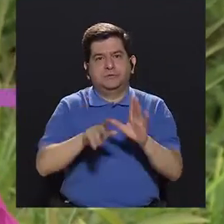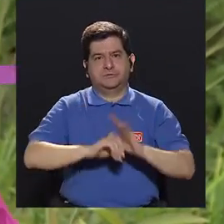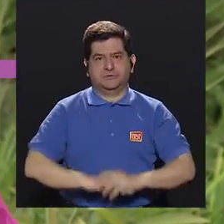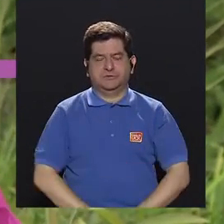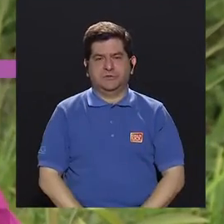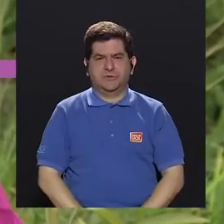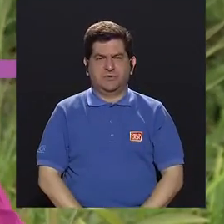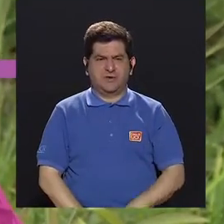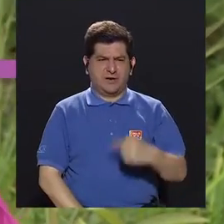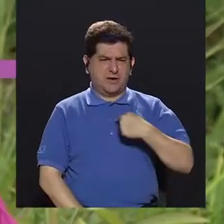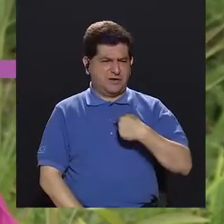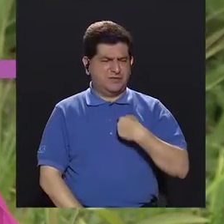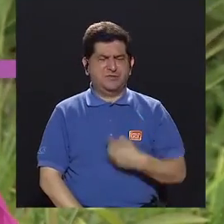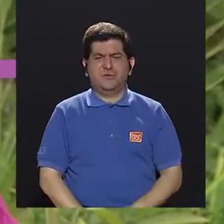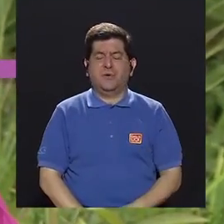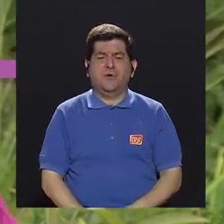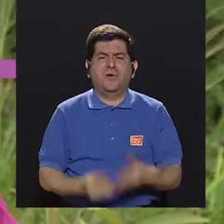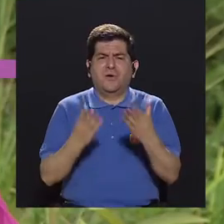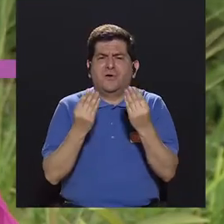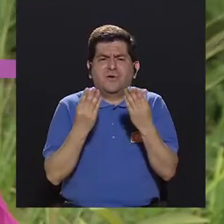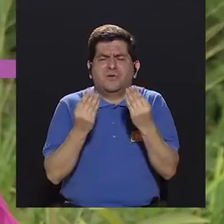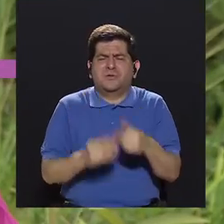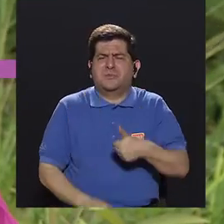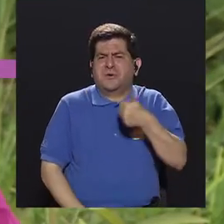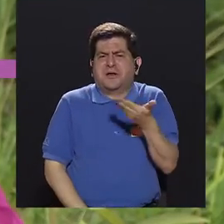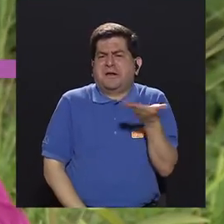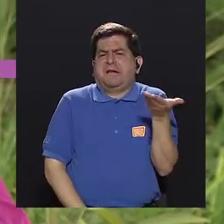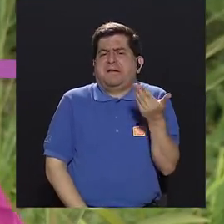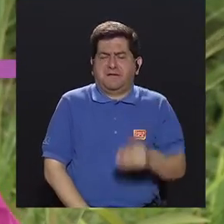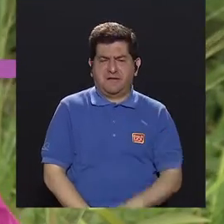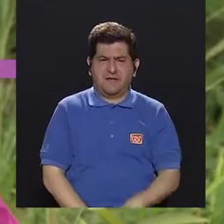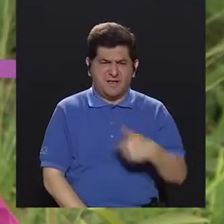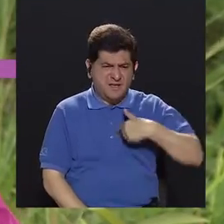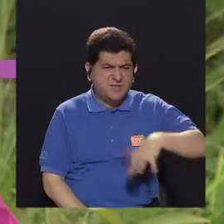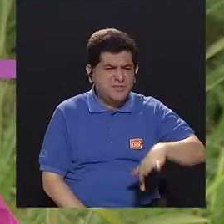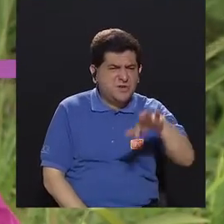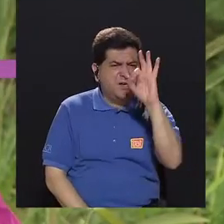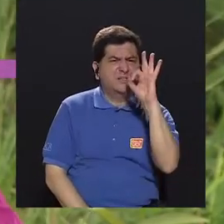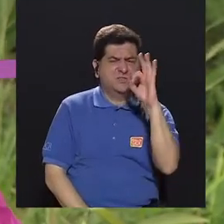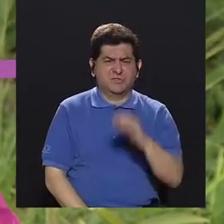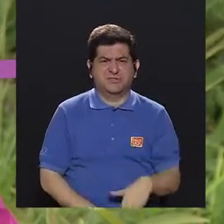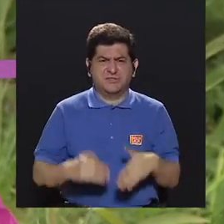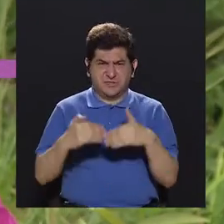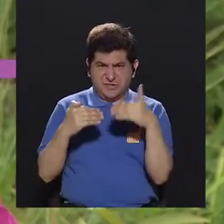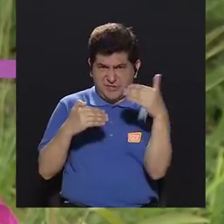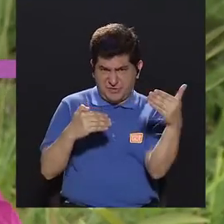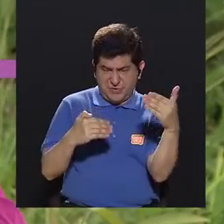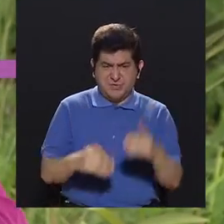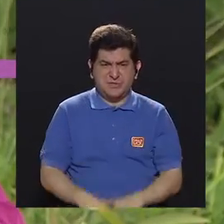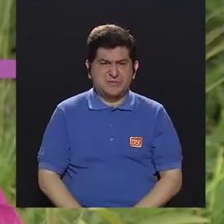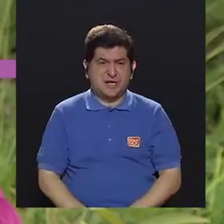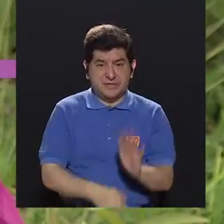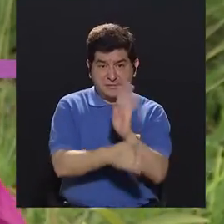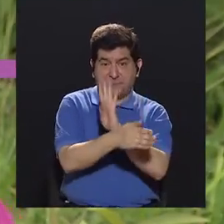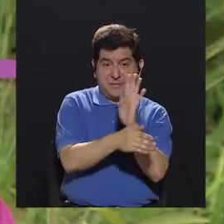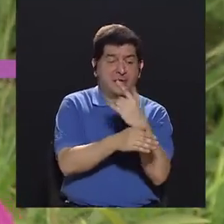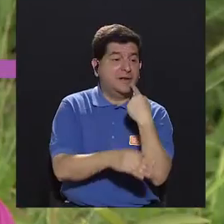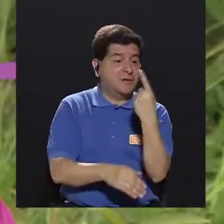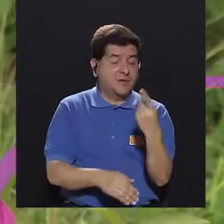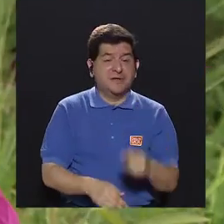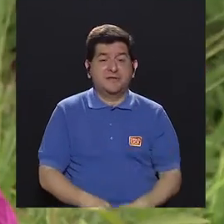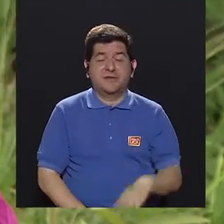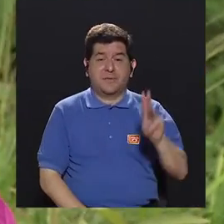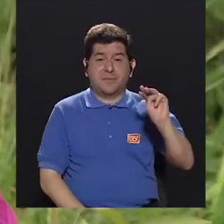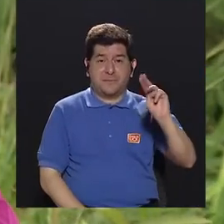en qué gano asustándome, por qué estoy eligiendo cosas, ver películas como decía